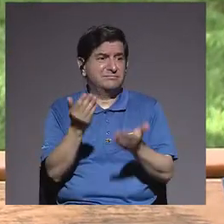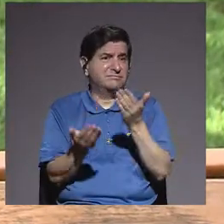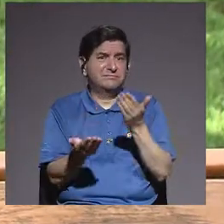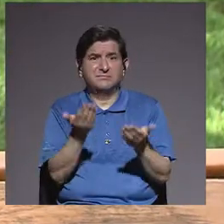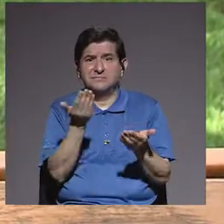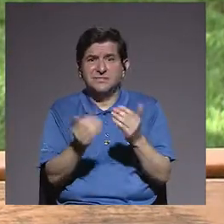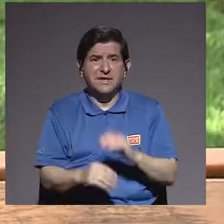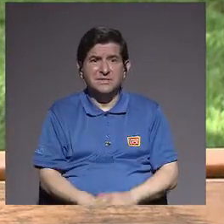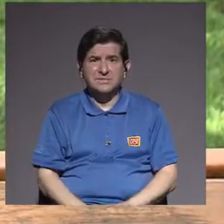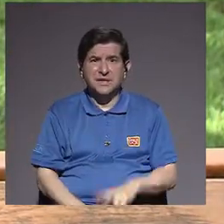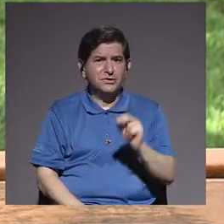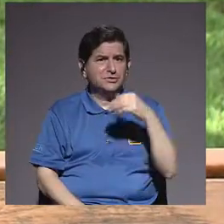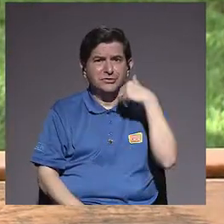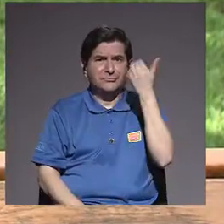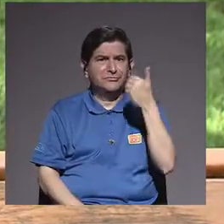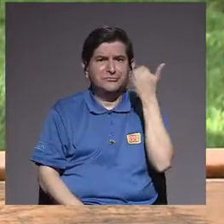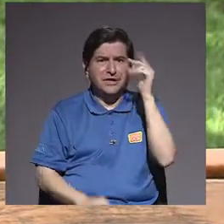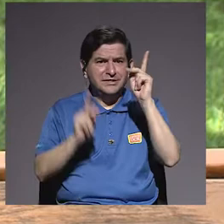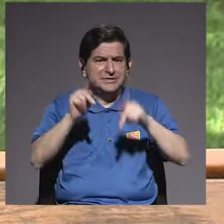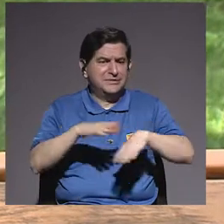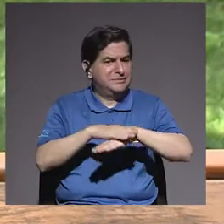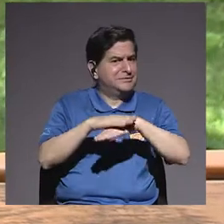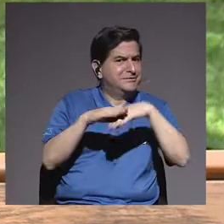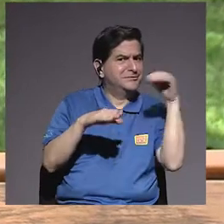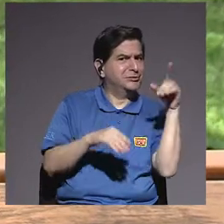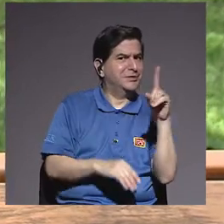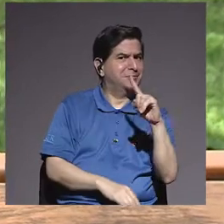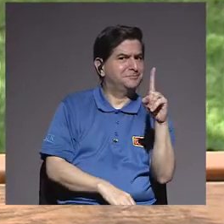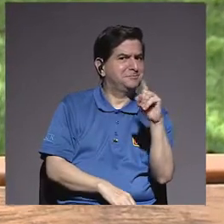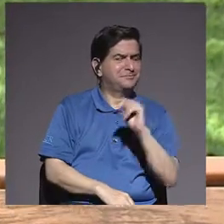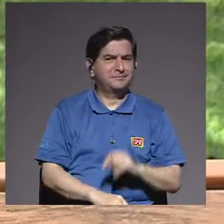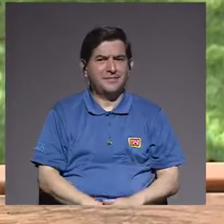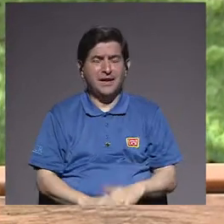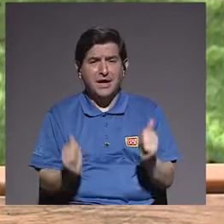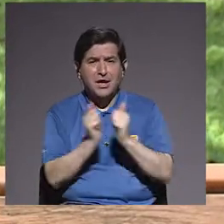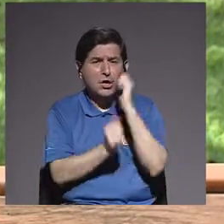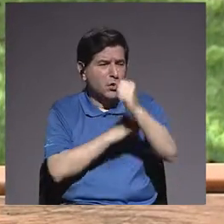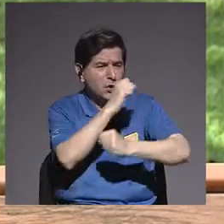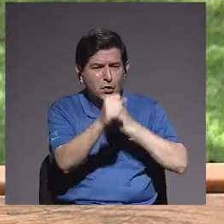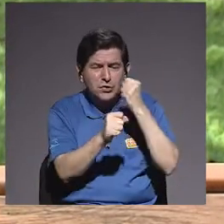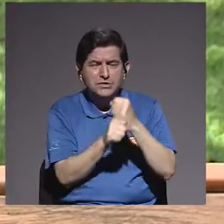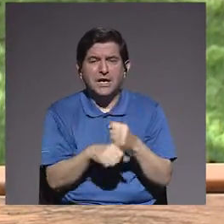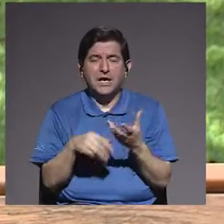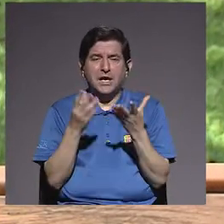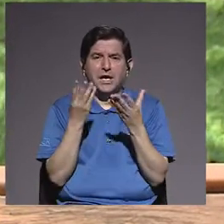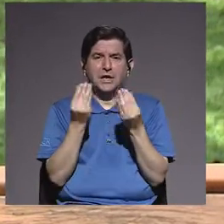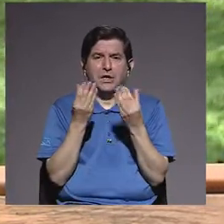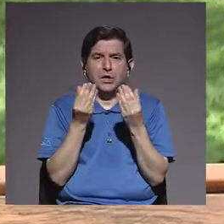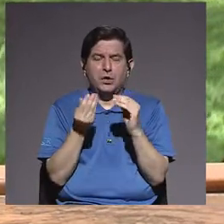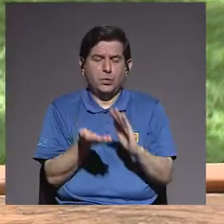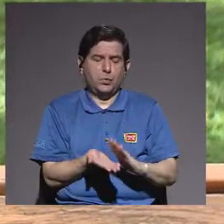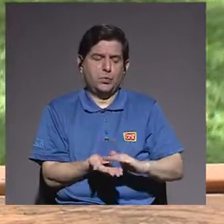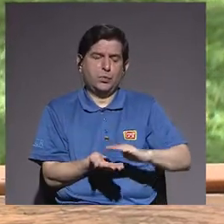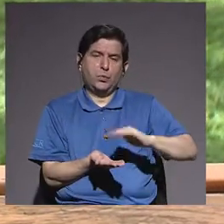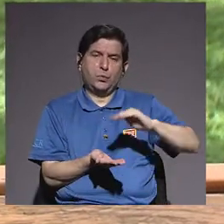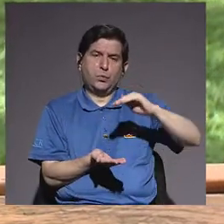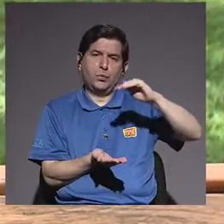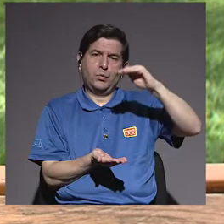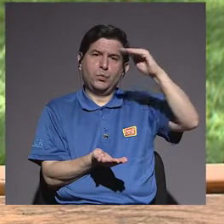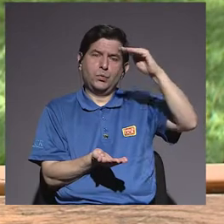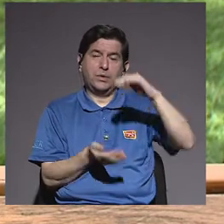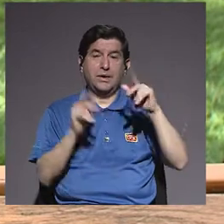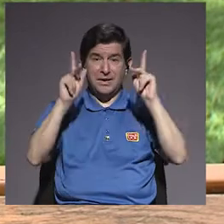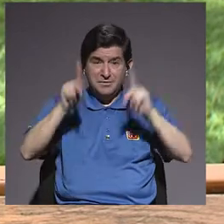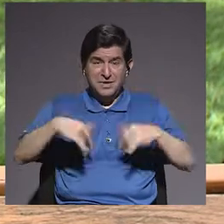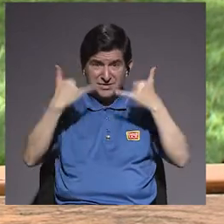propicio para que salga y con la edad los temores se acrecientan. Entonces